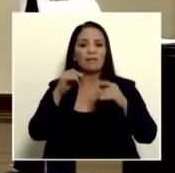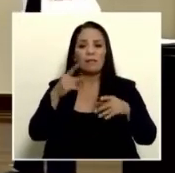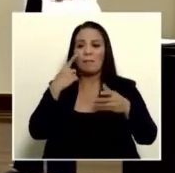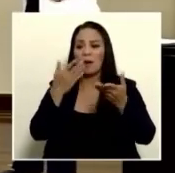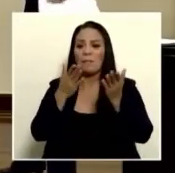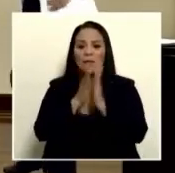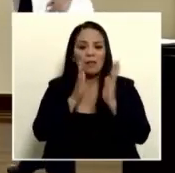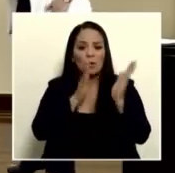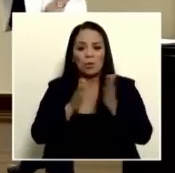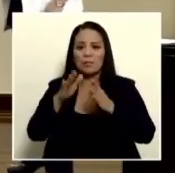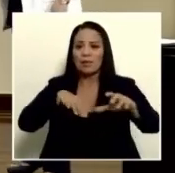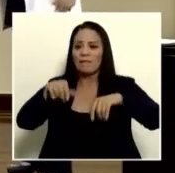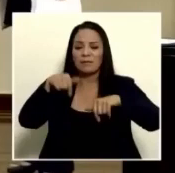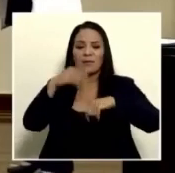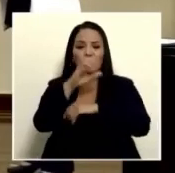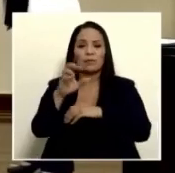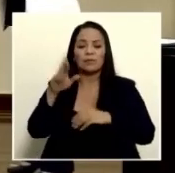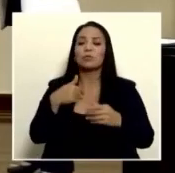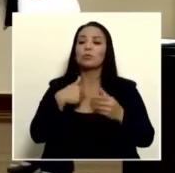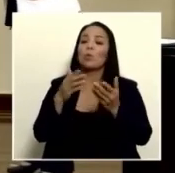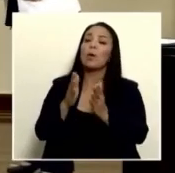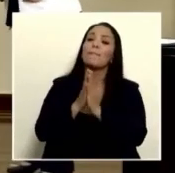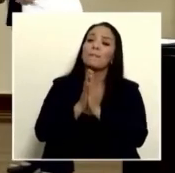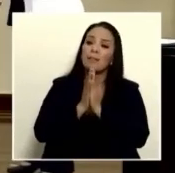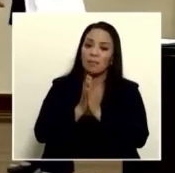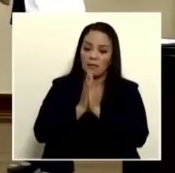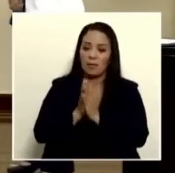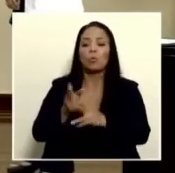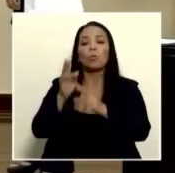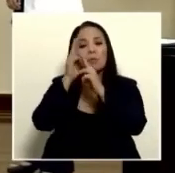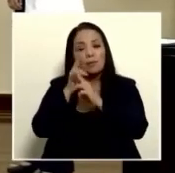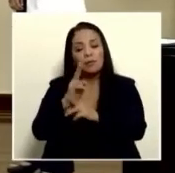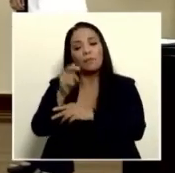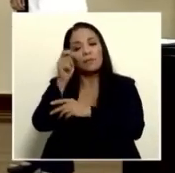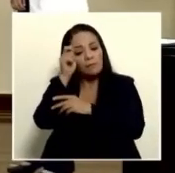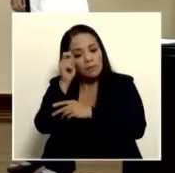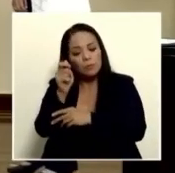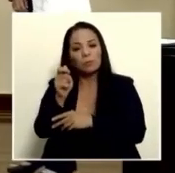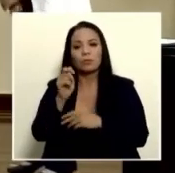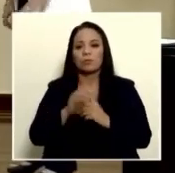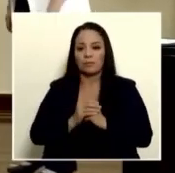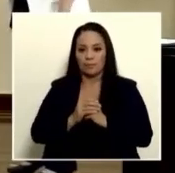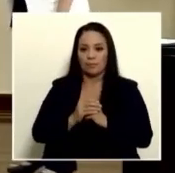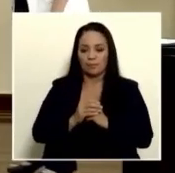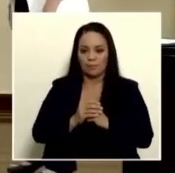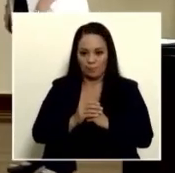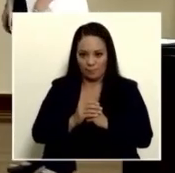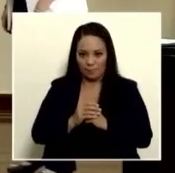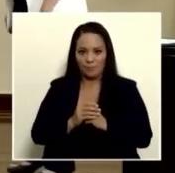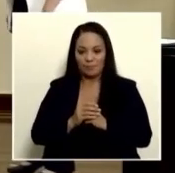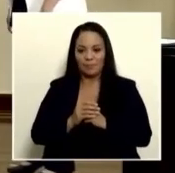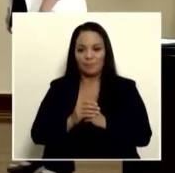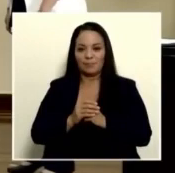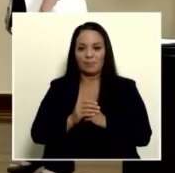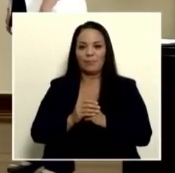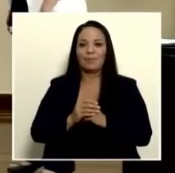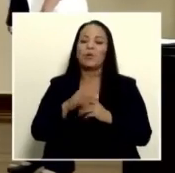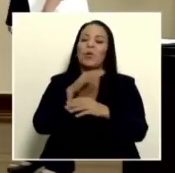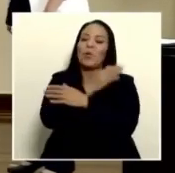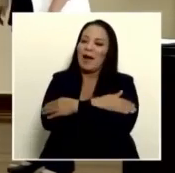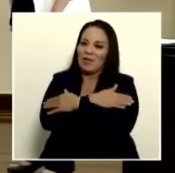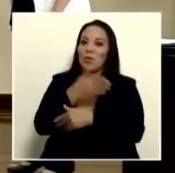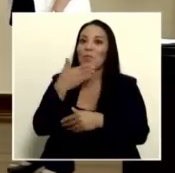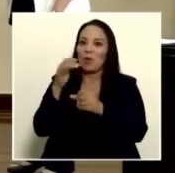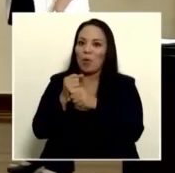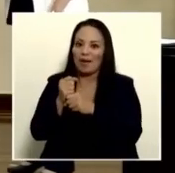y yo lo que le voy a pedir muy humilde y respetuosamente oígase mejor lo hace con todo el cariño que le